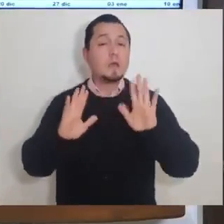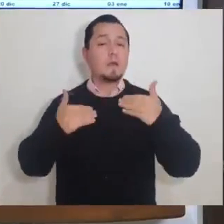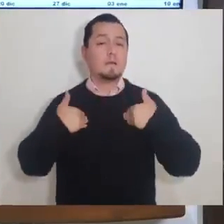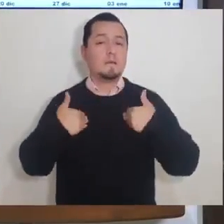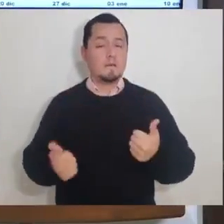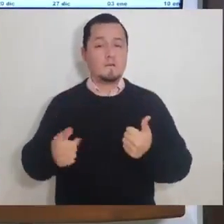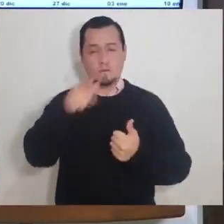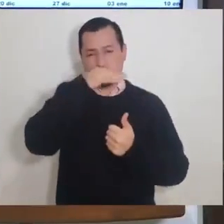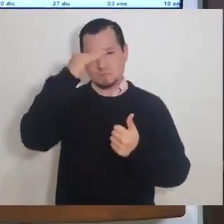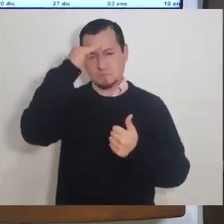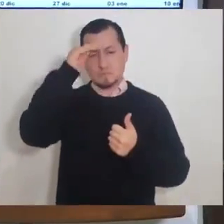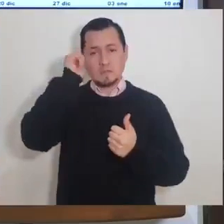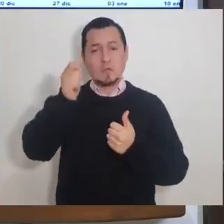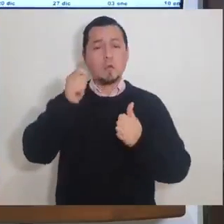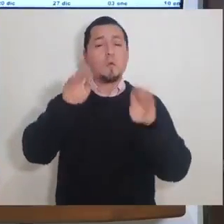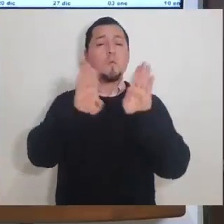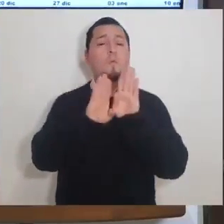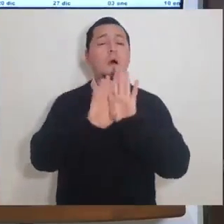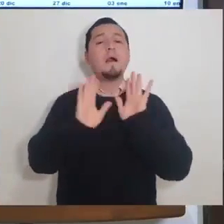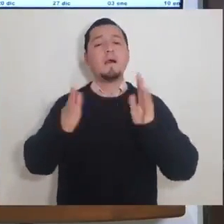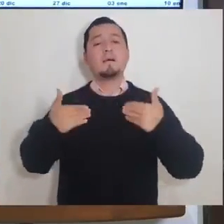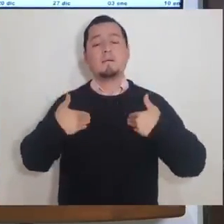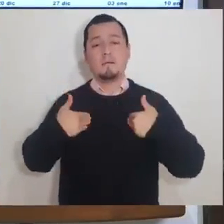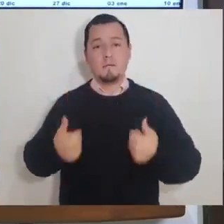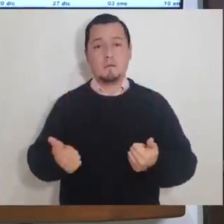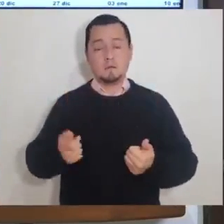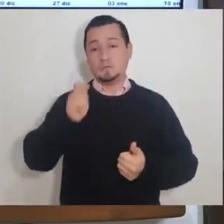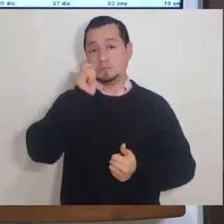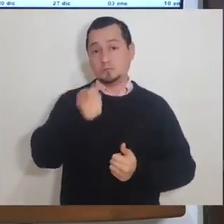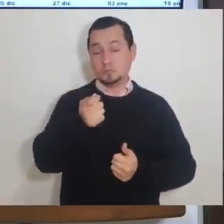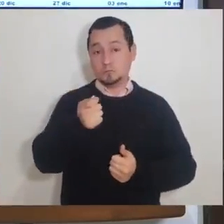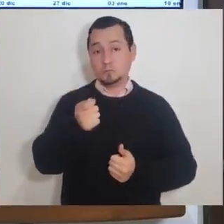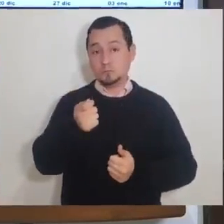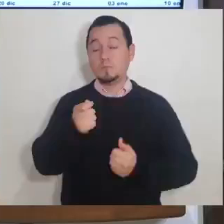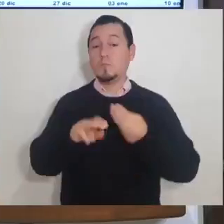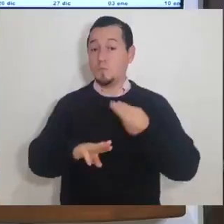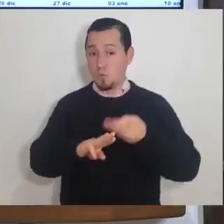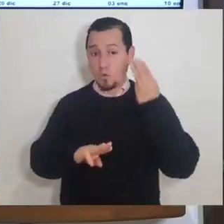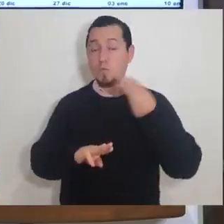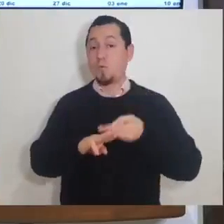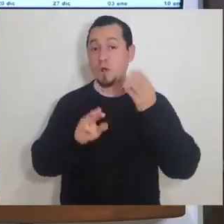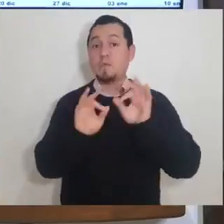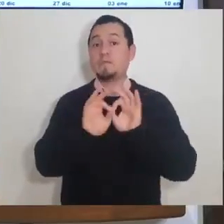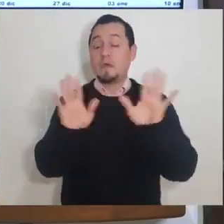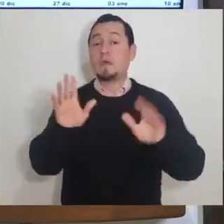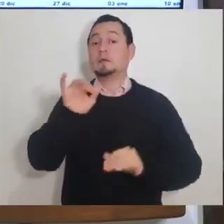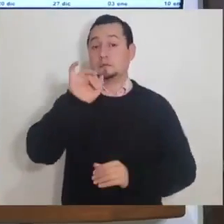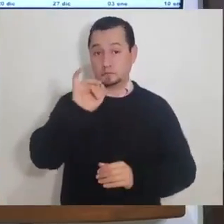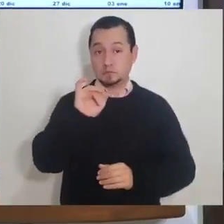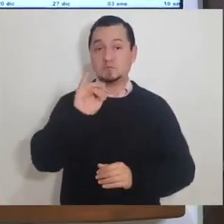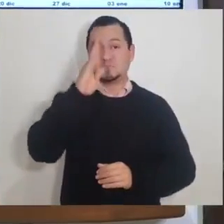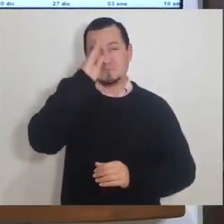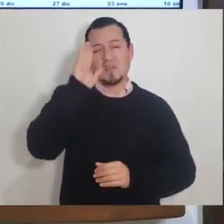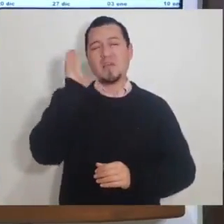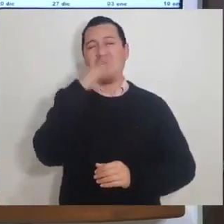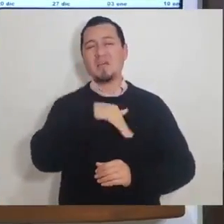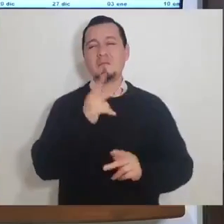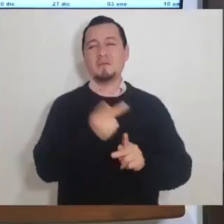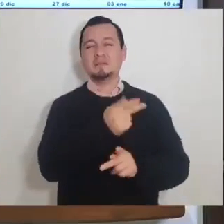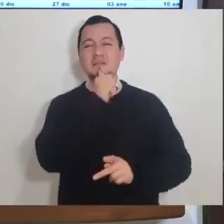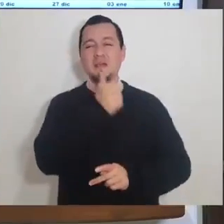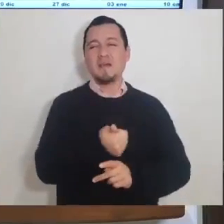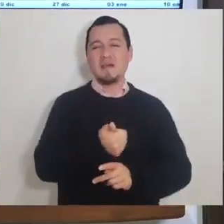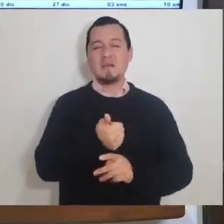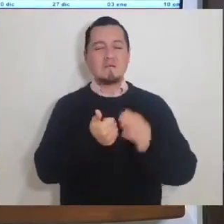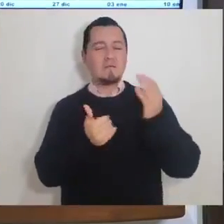este dato en específico nos hace pensar que estamos en un momento muy, muy delicado, que no podemos confiarnos, que no podemos